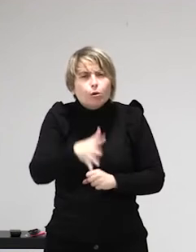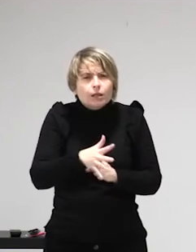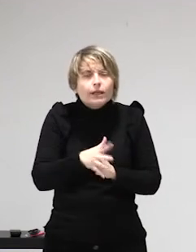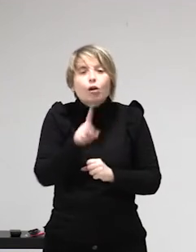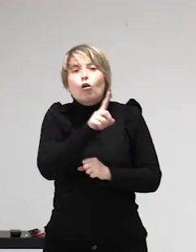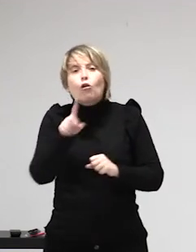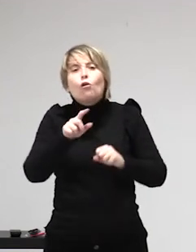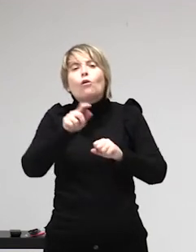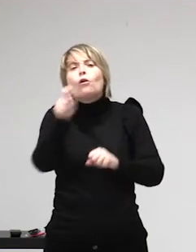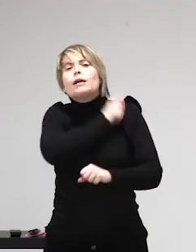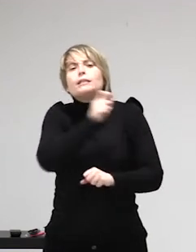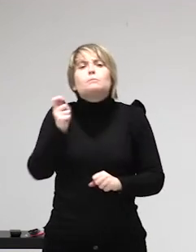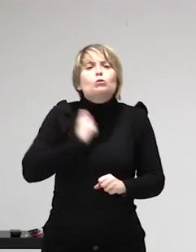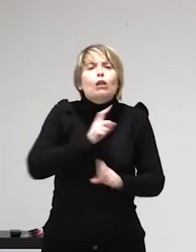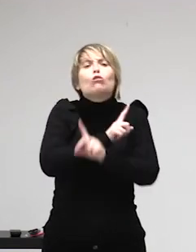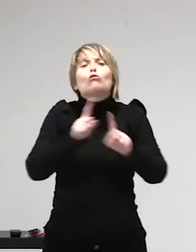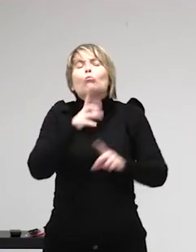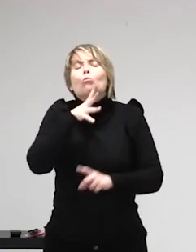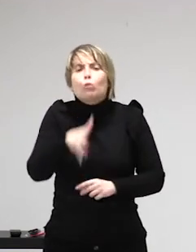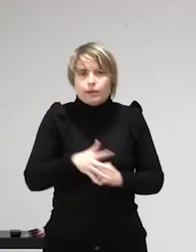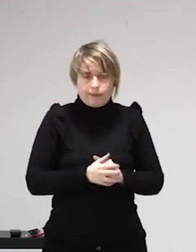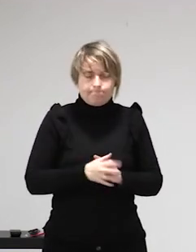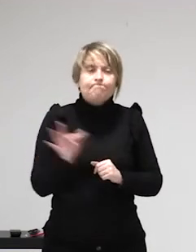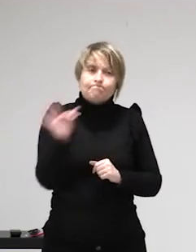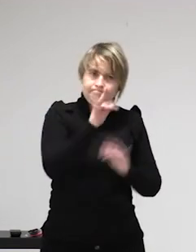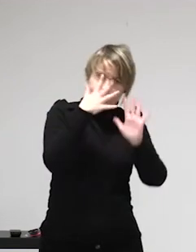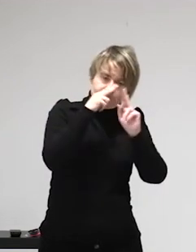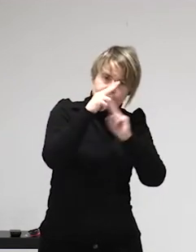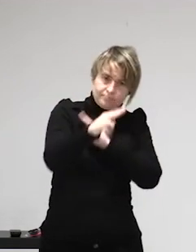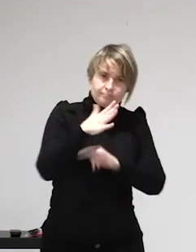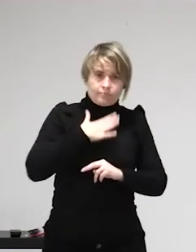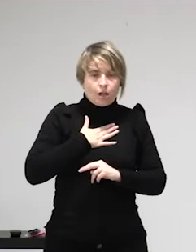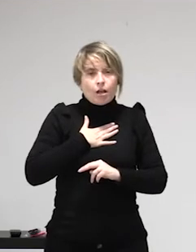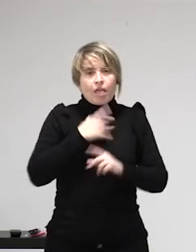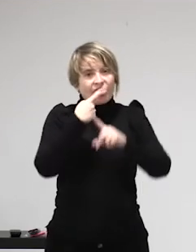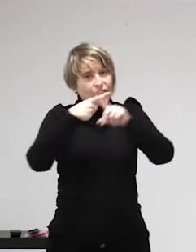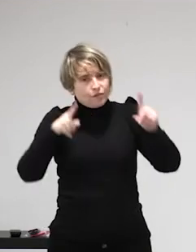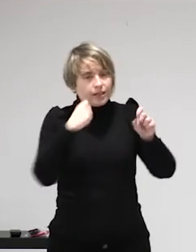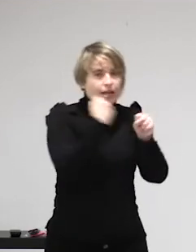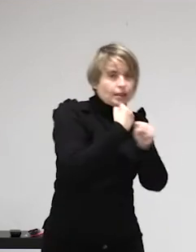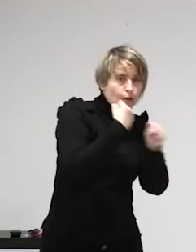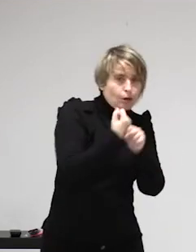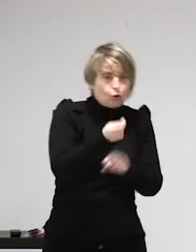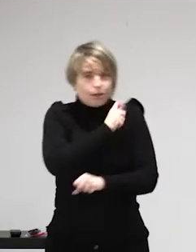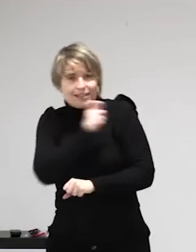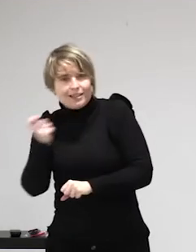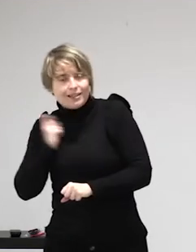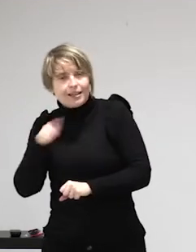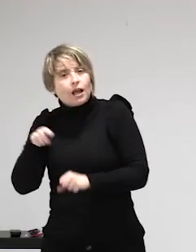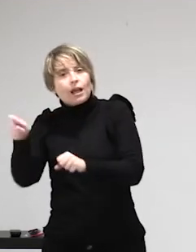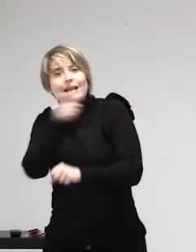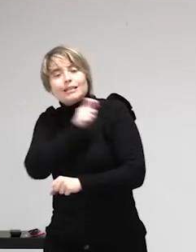de manera indefinida. Es decir, a nosotras nos parece un modelo excepto lo que sí criticamos es que las personas extranjeras